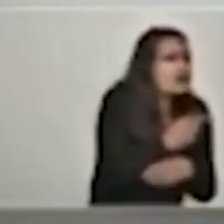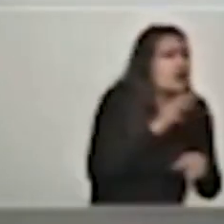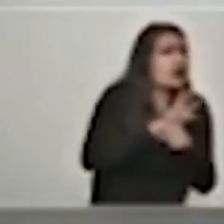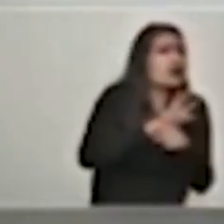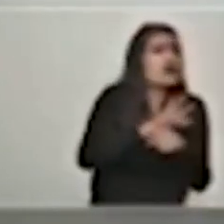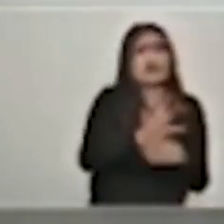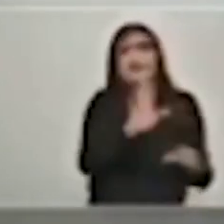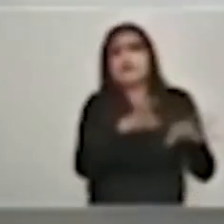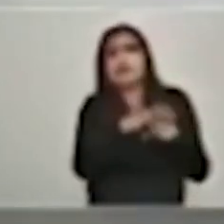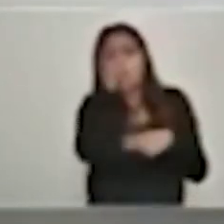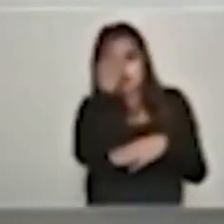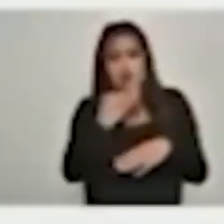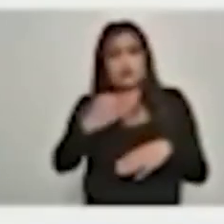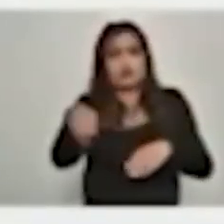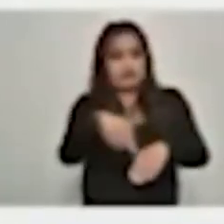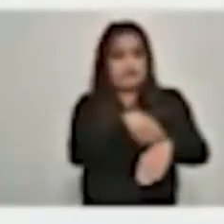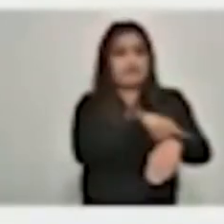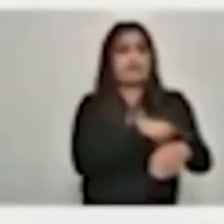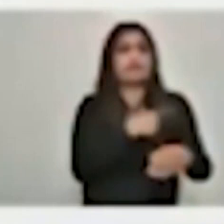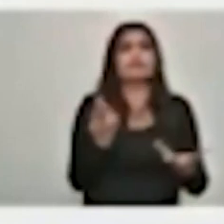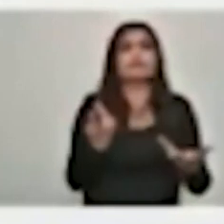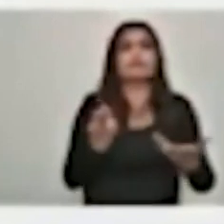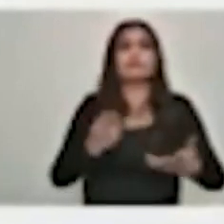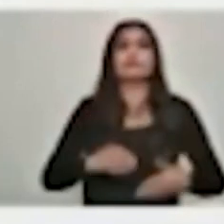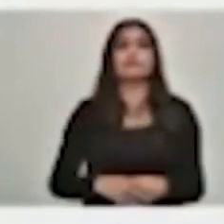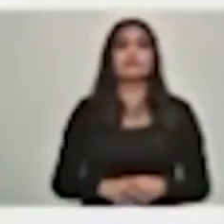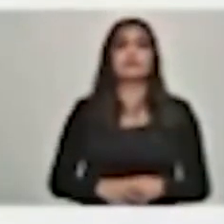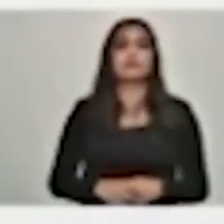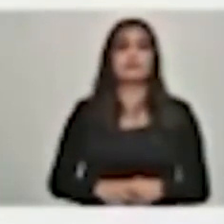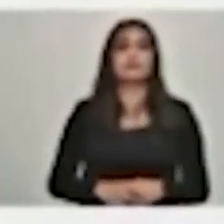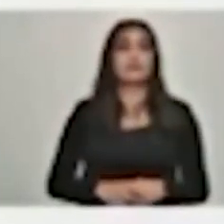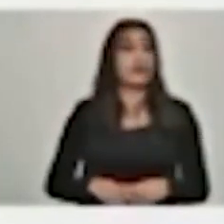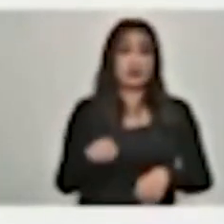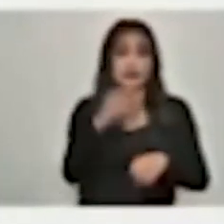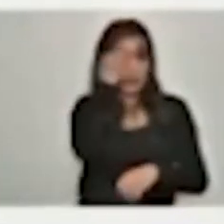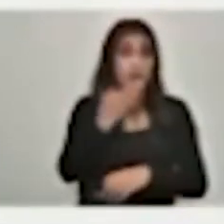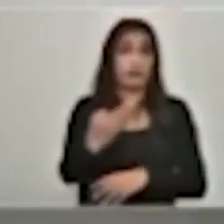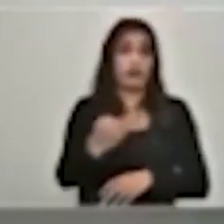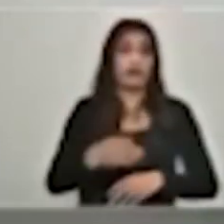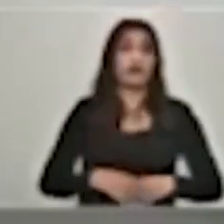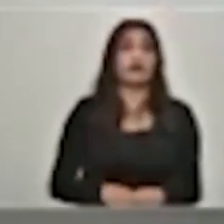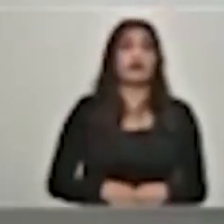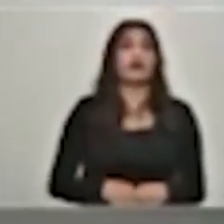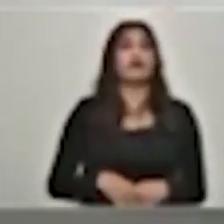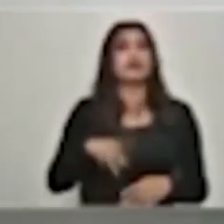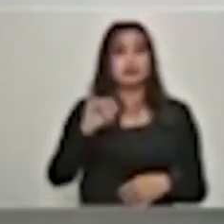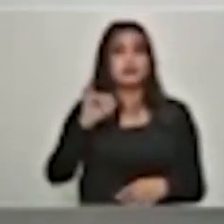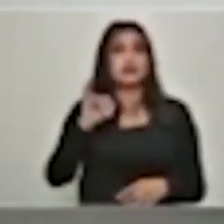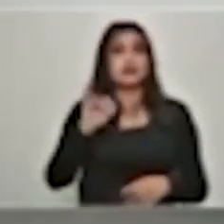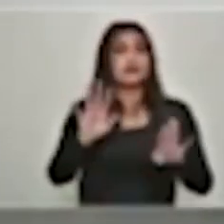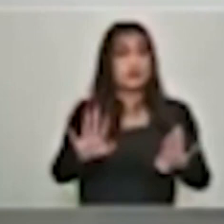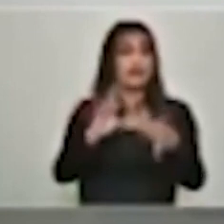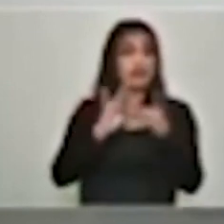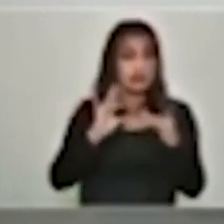en esta tercera ola? ¿Qué es lo gravísimo? ¿El tiempo, veinte días? Son, lo que pasa,